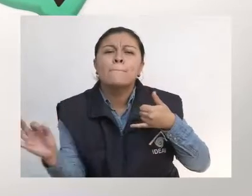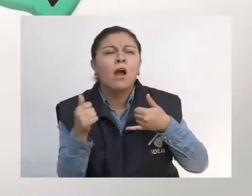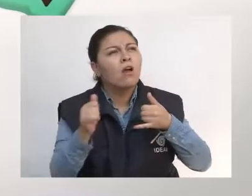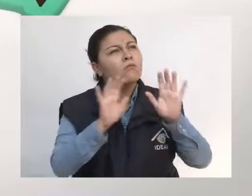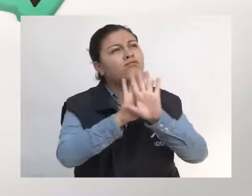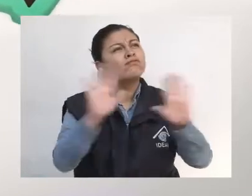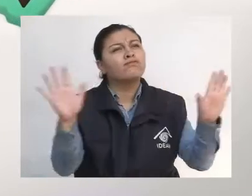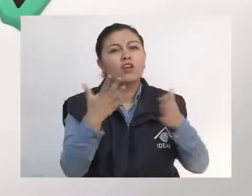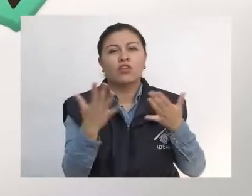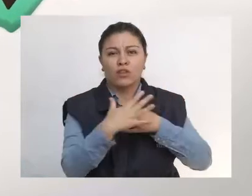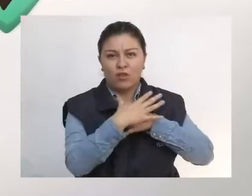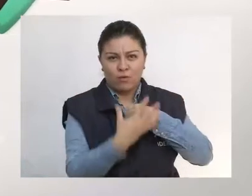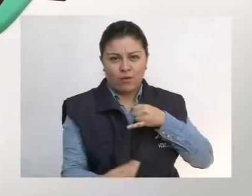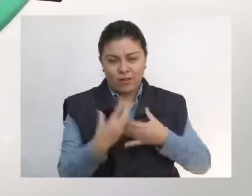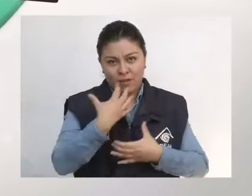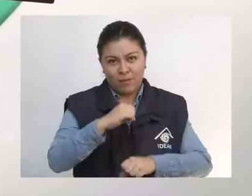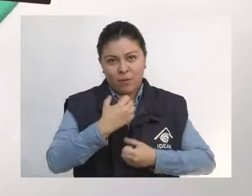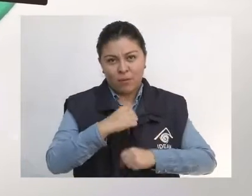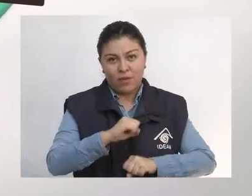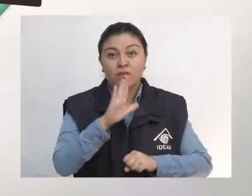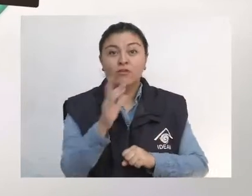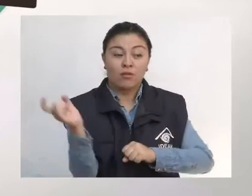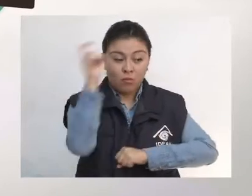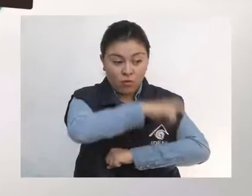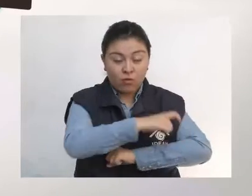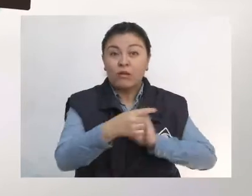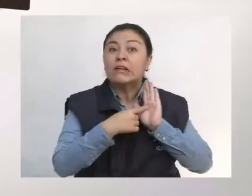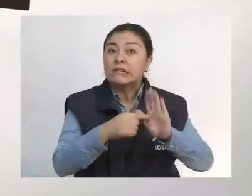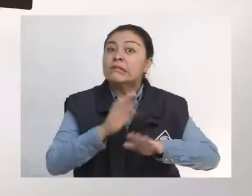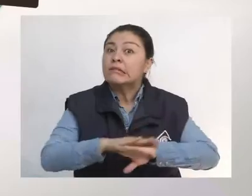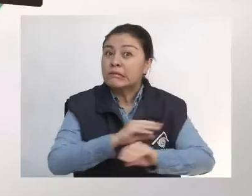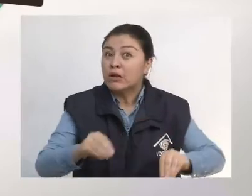Putumayo, donde se advierten lluvias de variada intensidad.